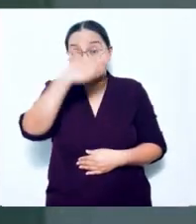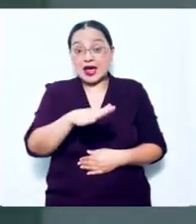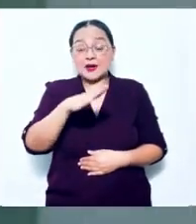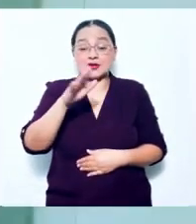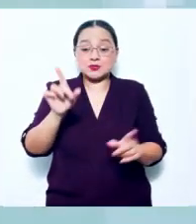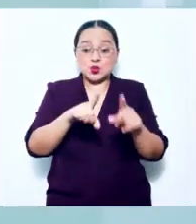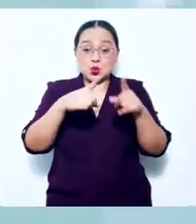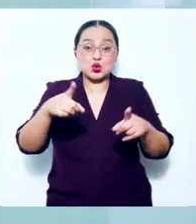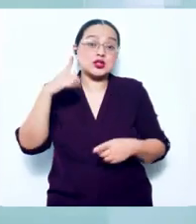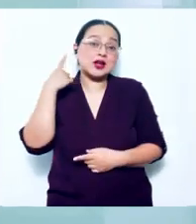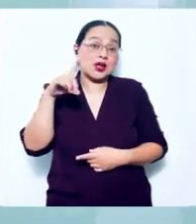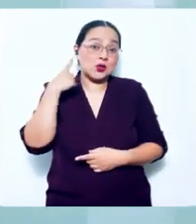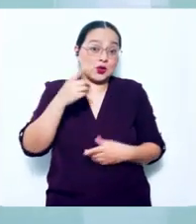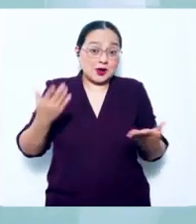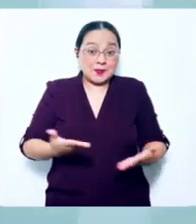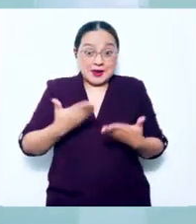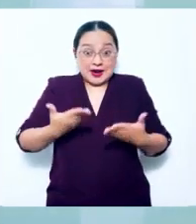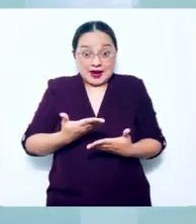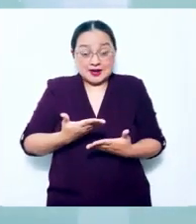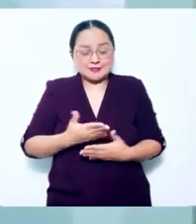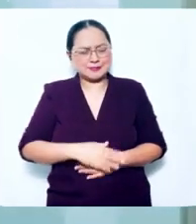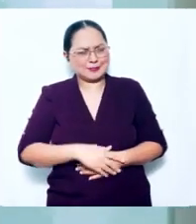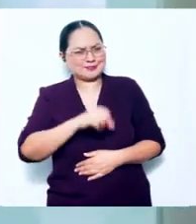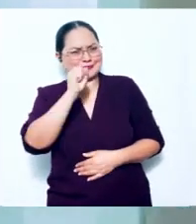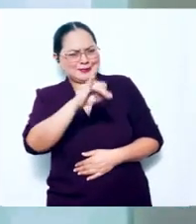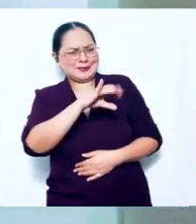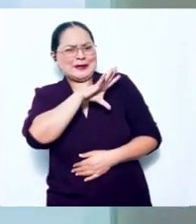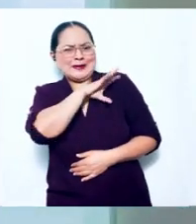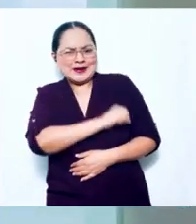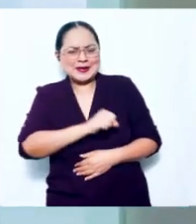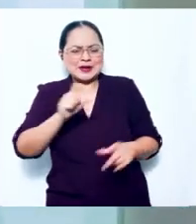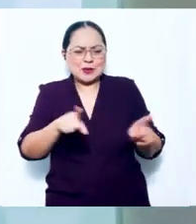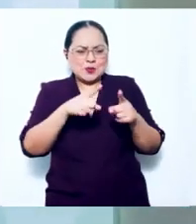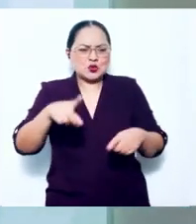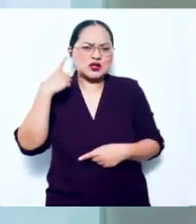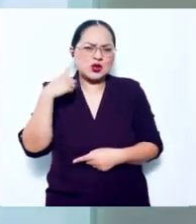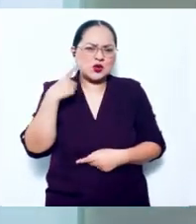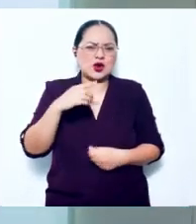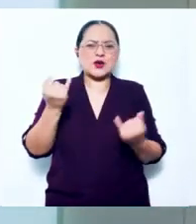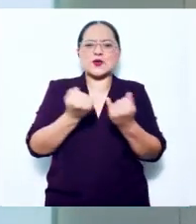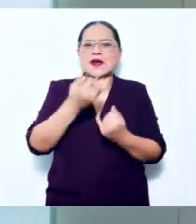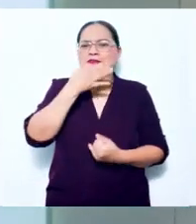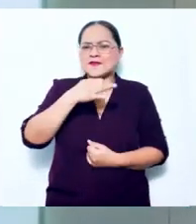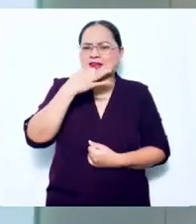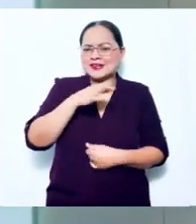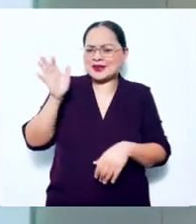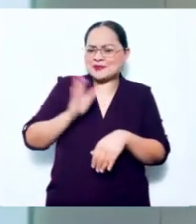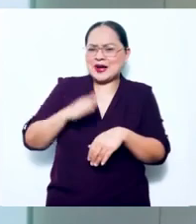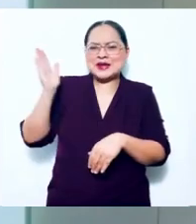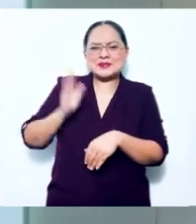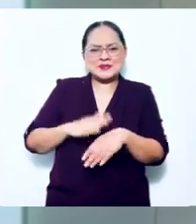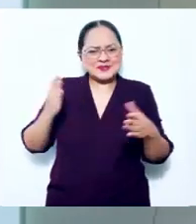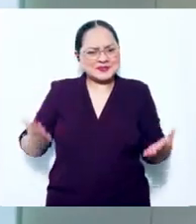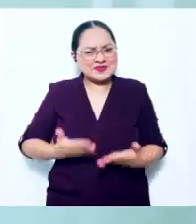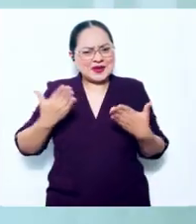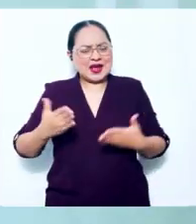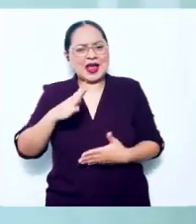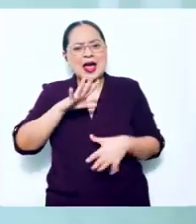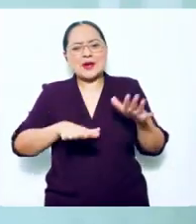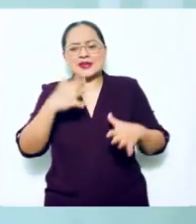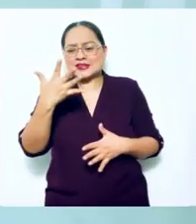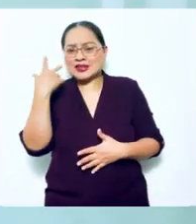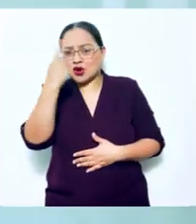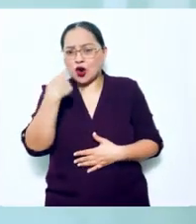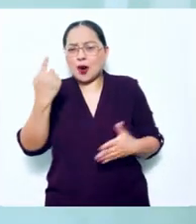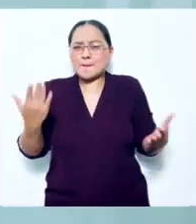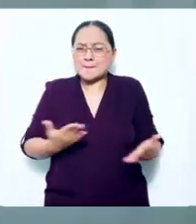duranguense? Muchísimo, no solamente duranguense, me encanta. Creo que en las fiestas hasta bailo más que los novios, hasta